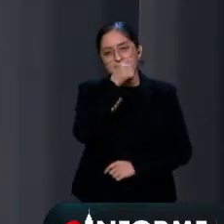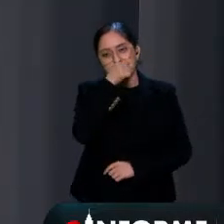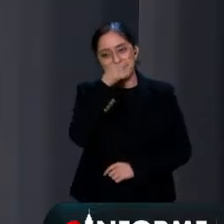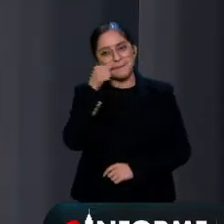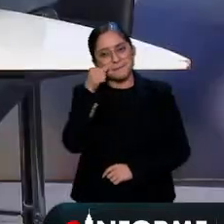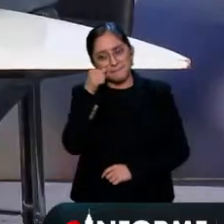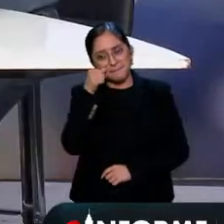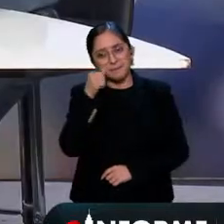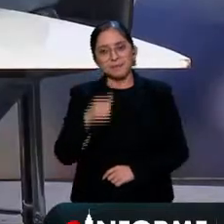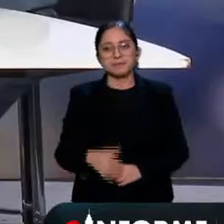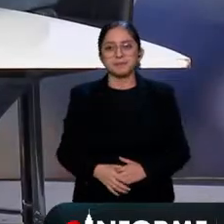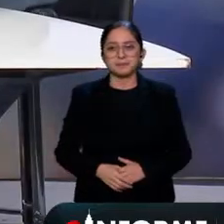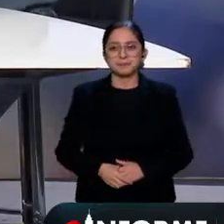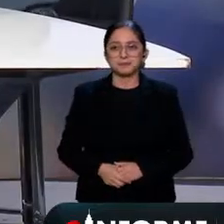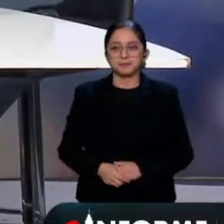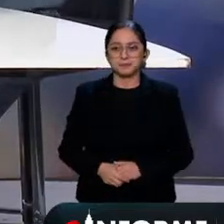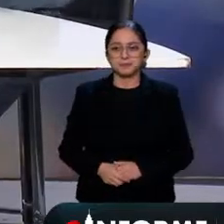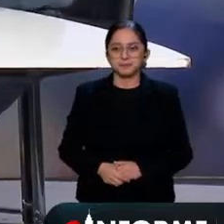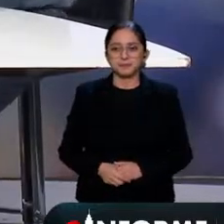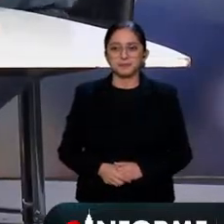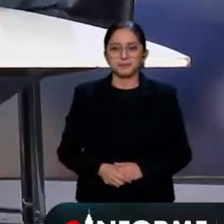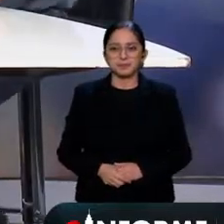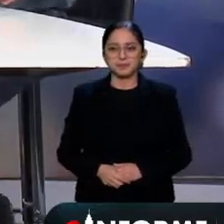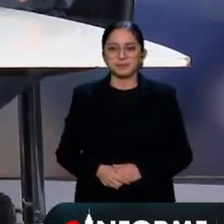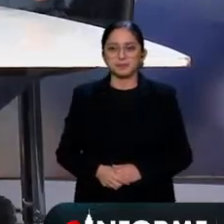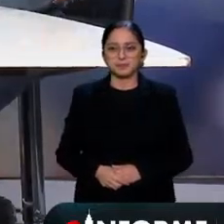las Américas vamos a ver